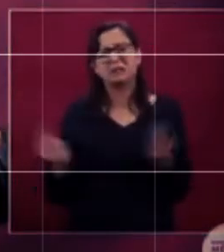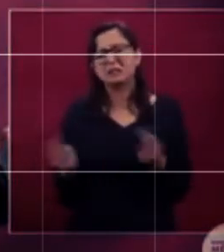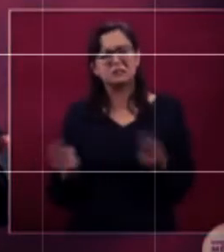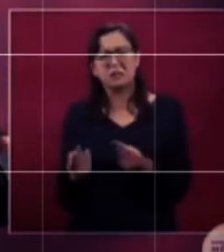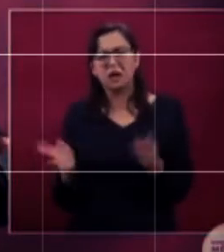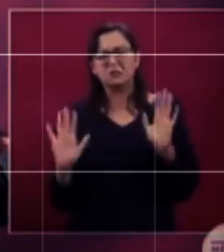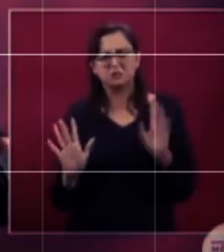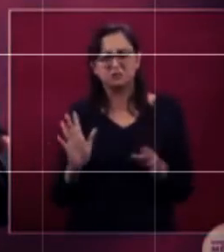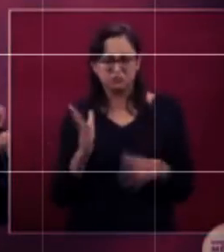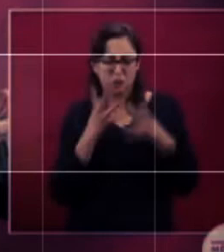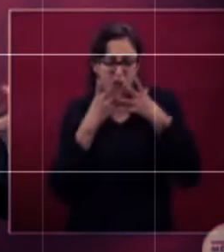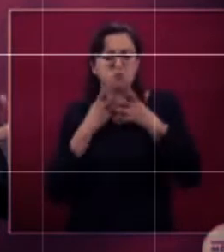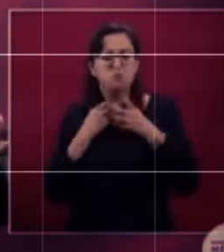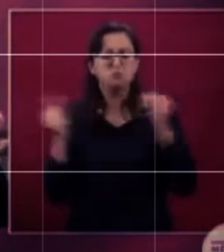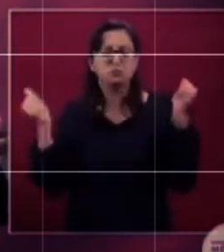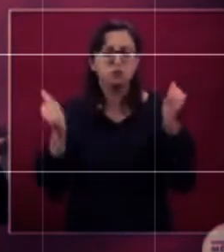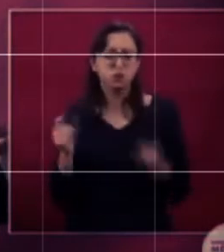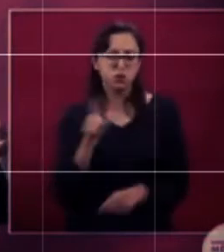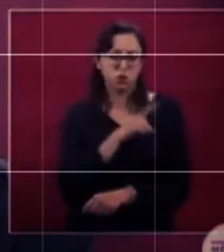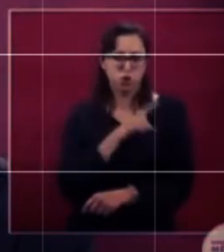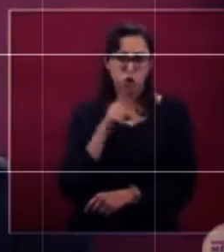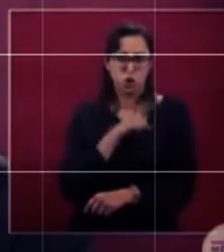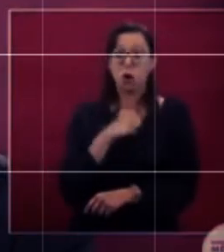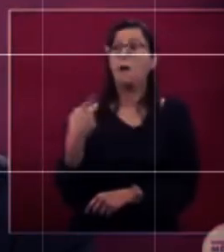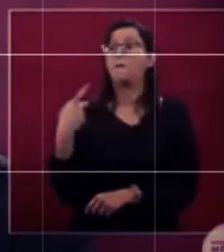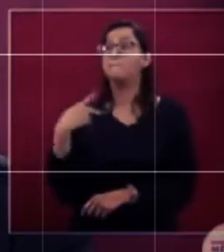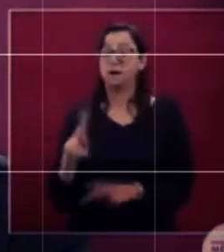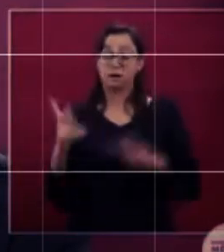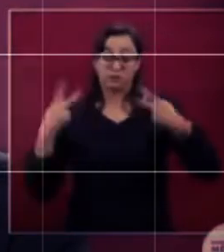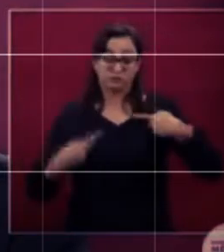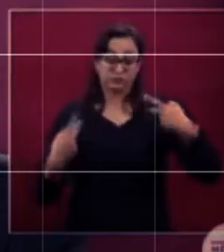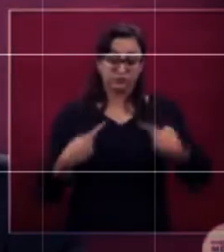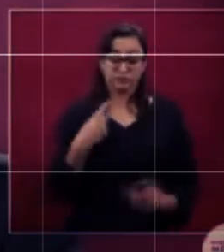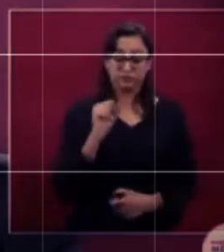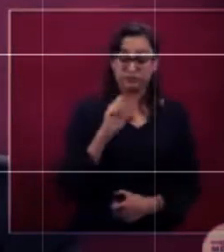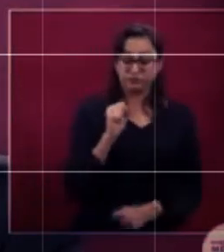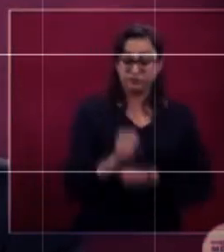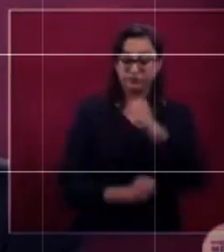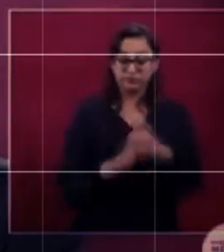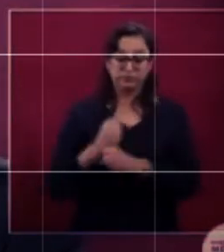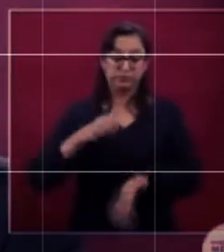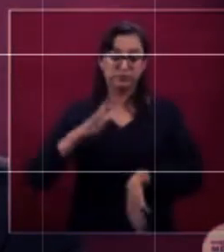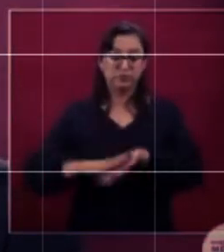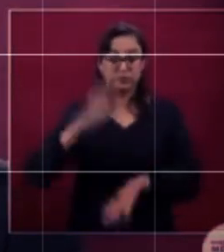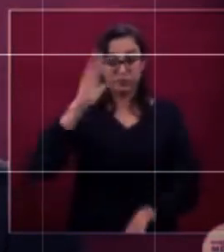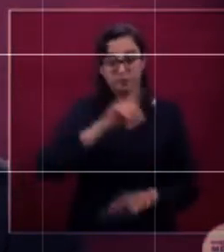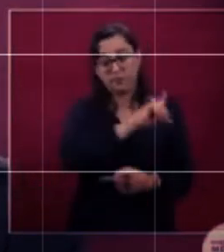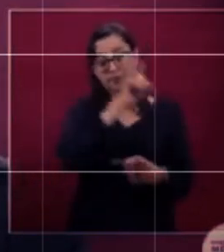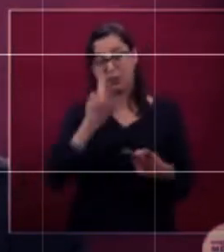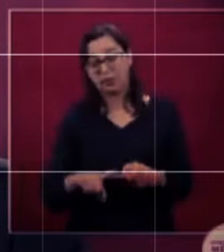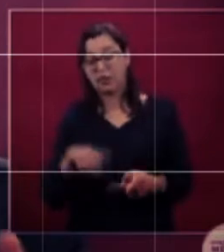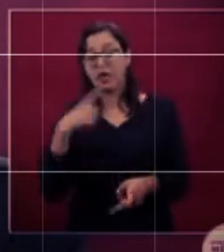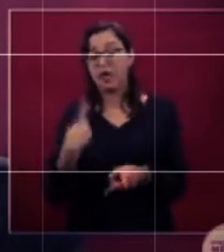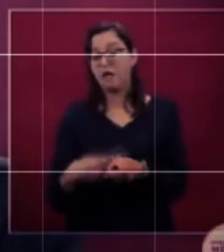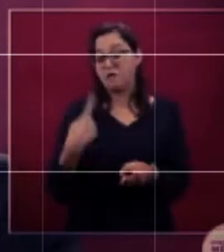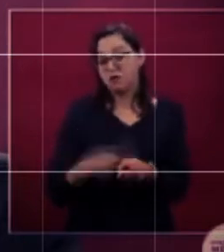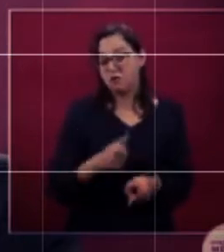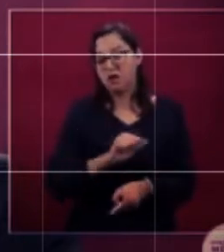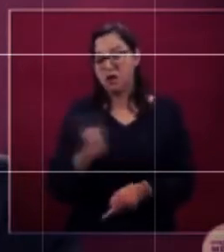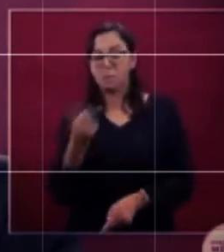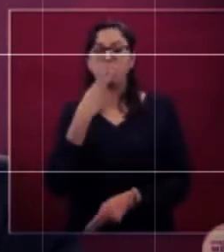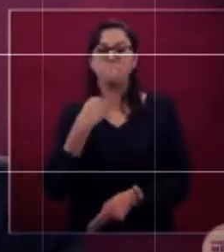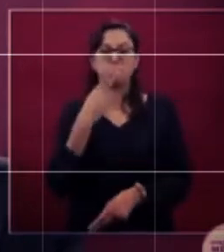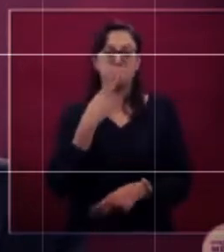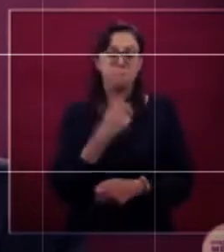años de edad, o que tienen ciertas enfermedades crónicas, diabetes, sobrepeso y obesidad, enfermedad